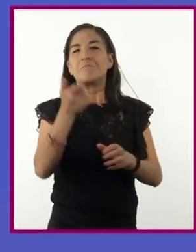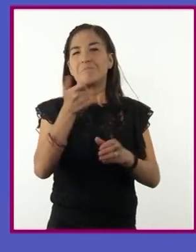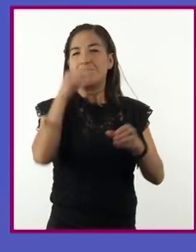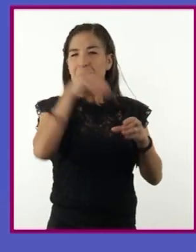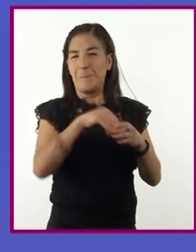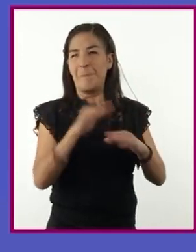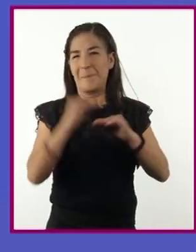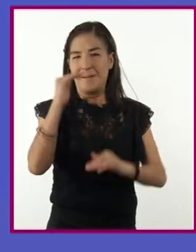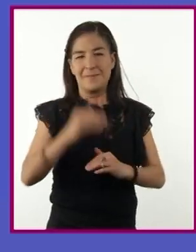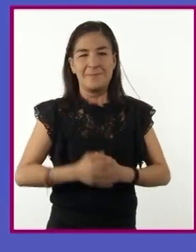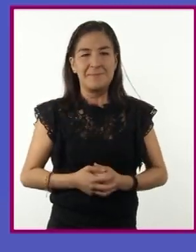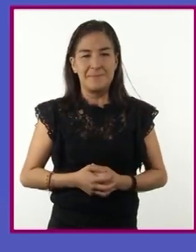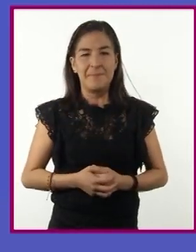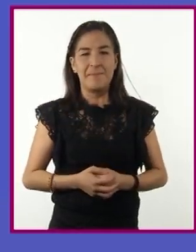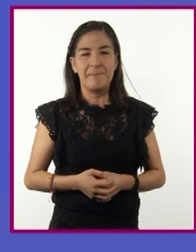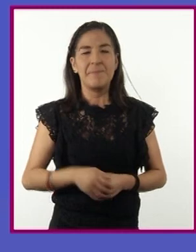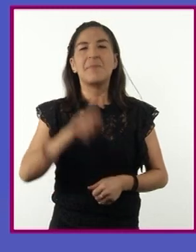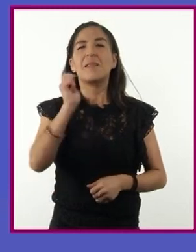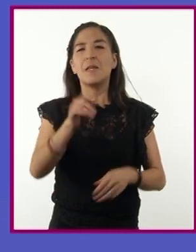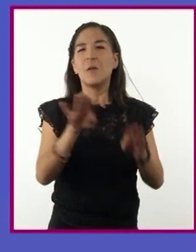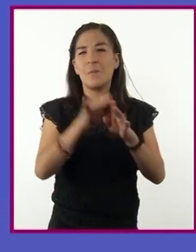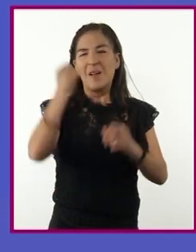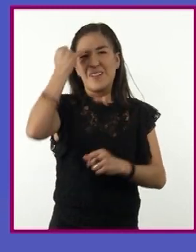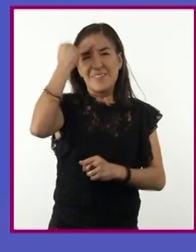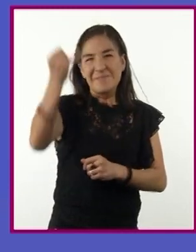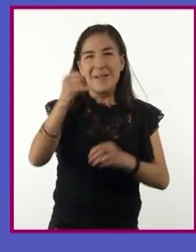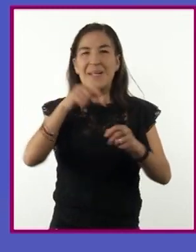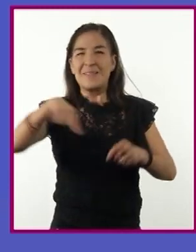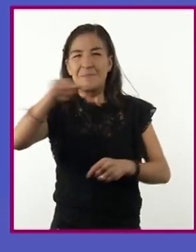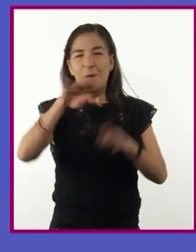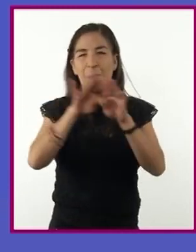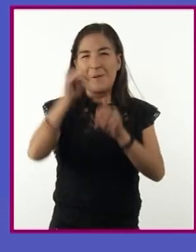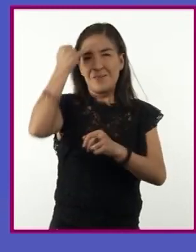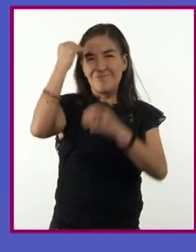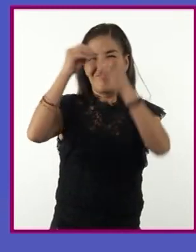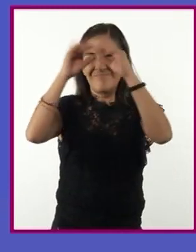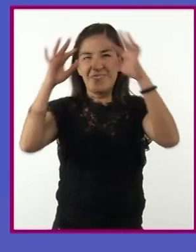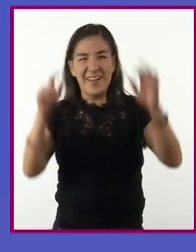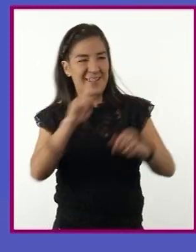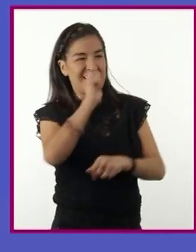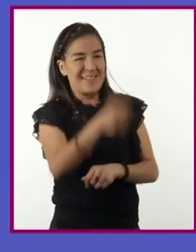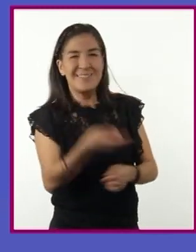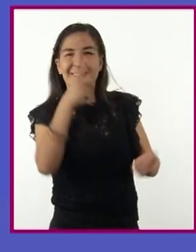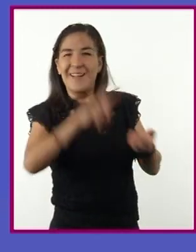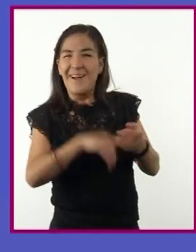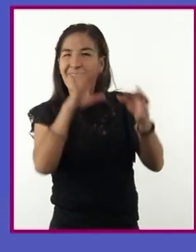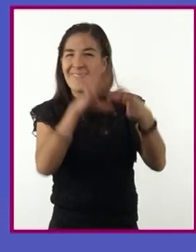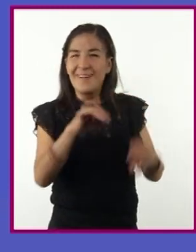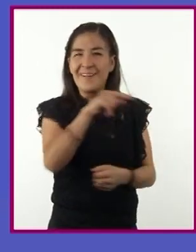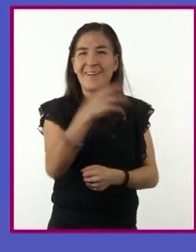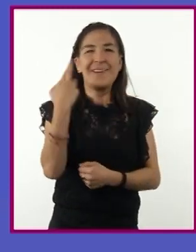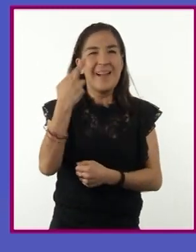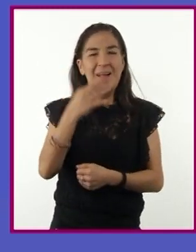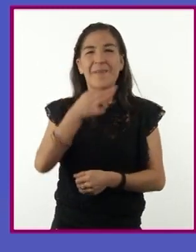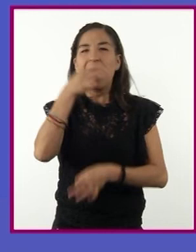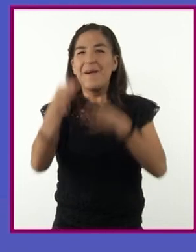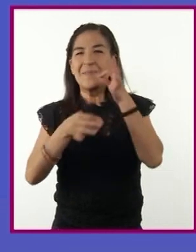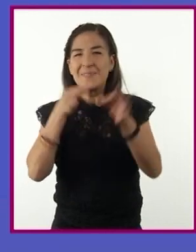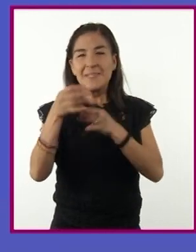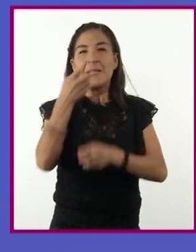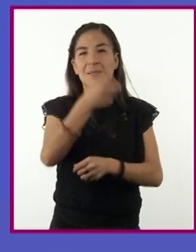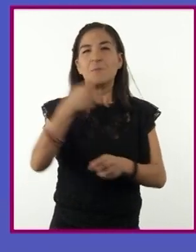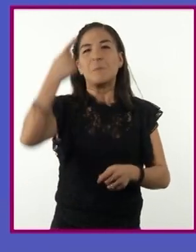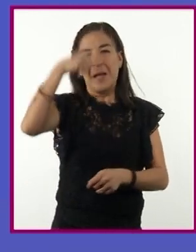La necesidad de apelar a la imaginación de los oyentes para que recreen las escenas descritas en los anuncios ayuda a